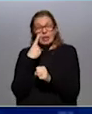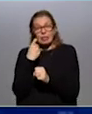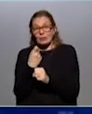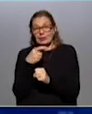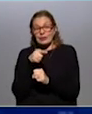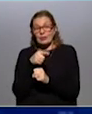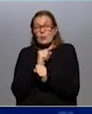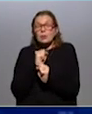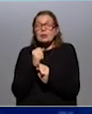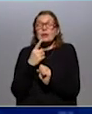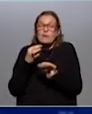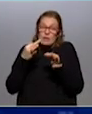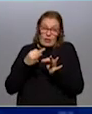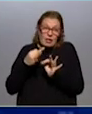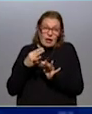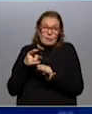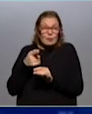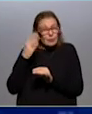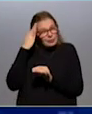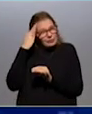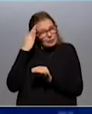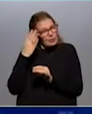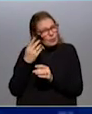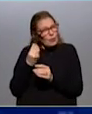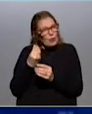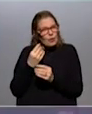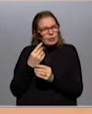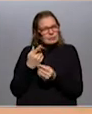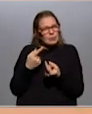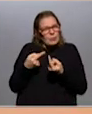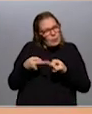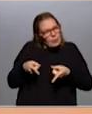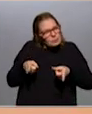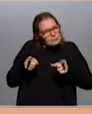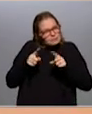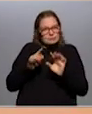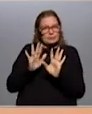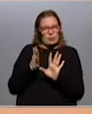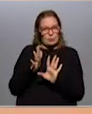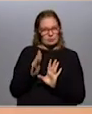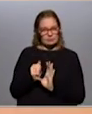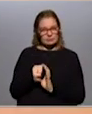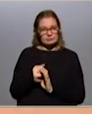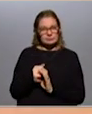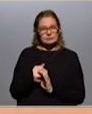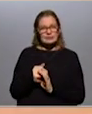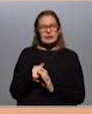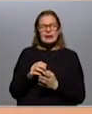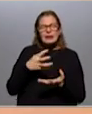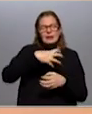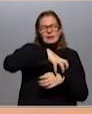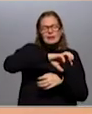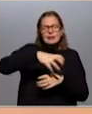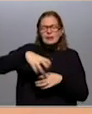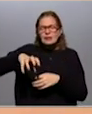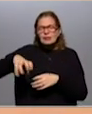efectivamente puede ser cierto, porque vos tenés un leve o una incipiente recuperación. ¿En qué sector se